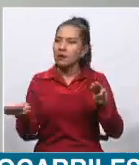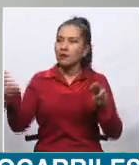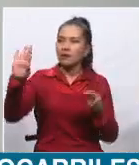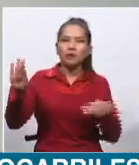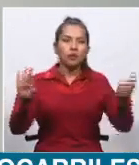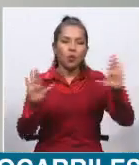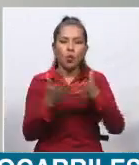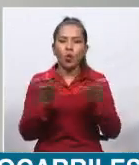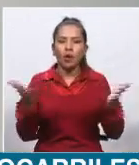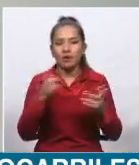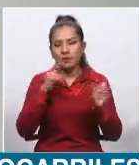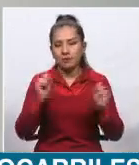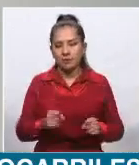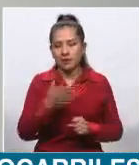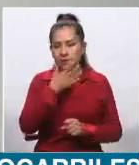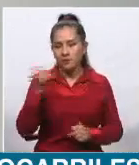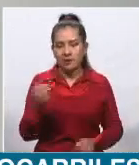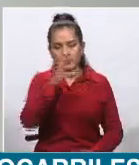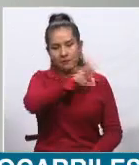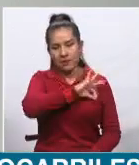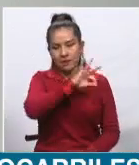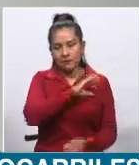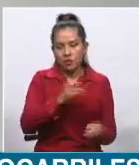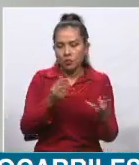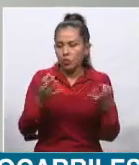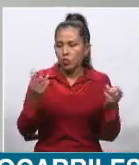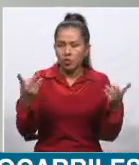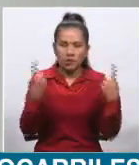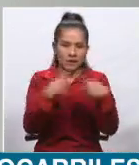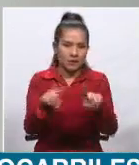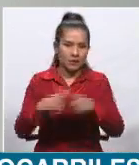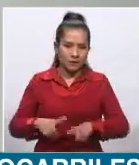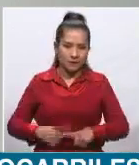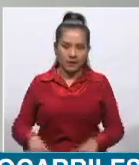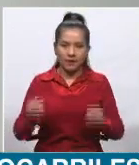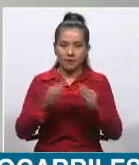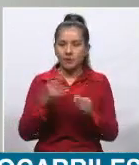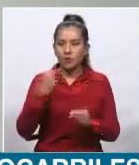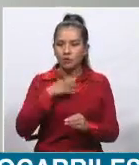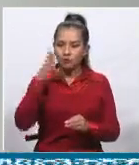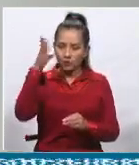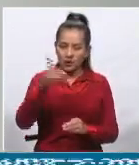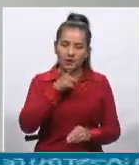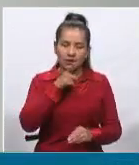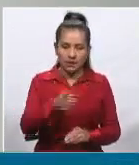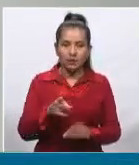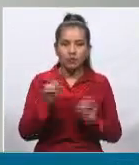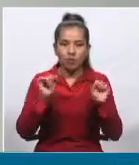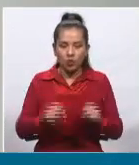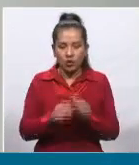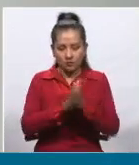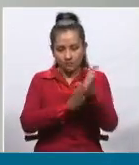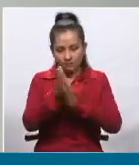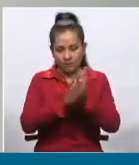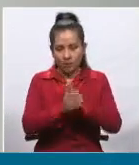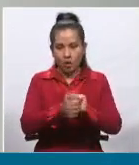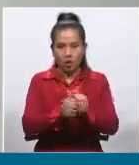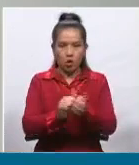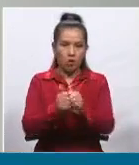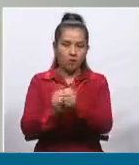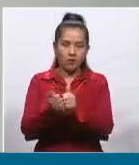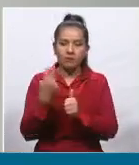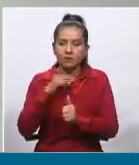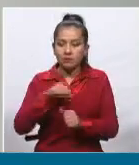muchas posibilidades y sin lugar a dudas lo vamos a hacer muy competitivos y yo creo que son